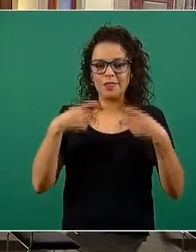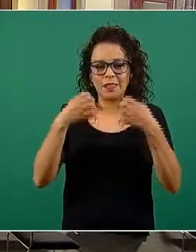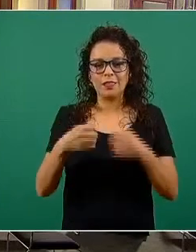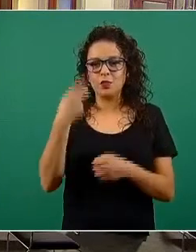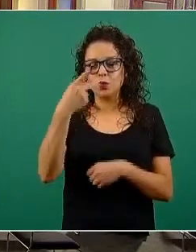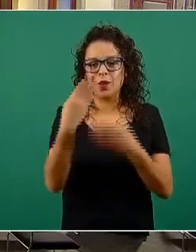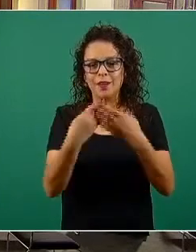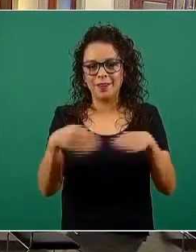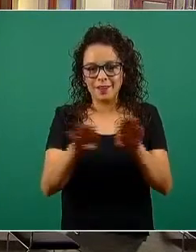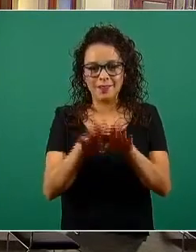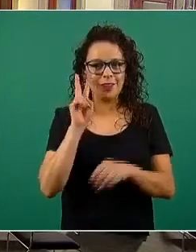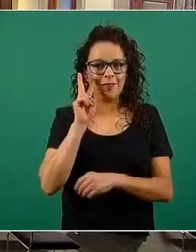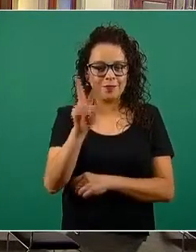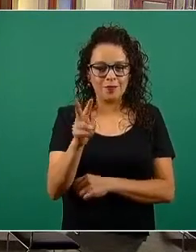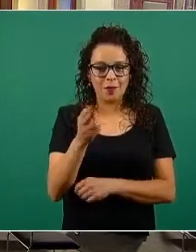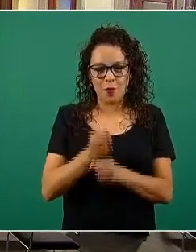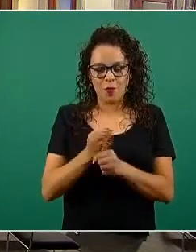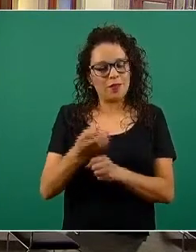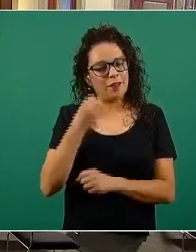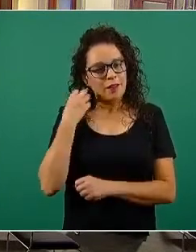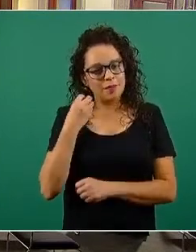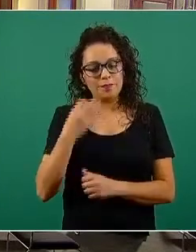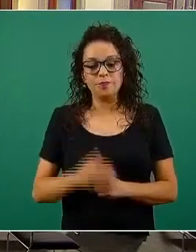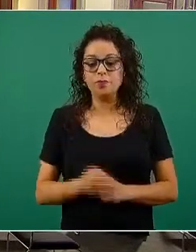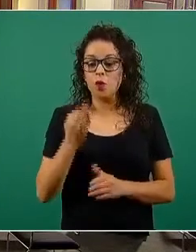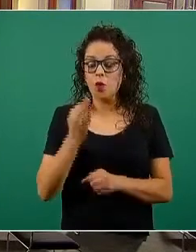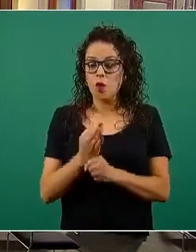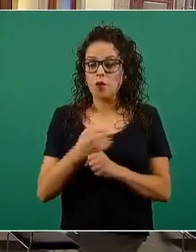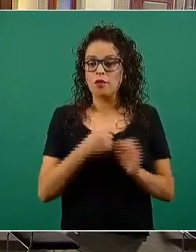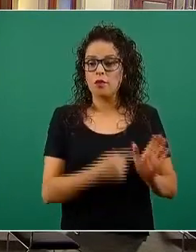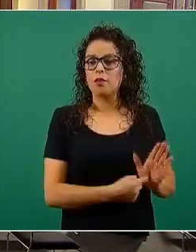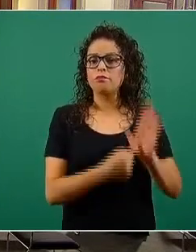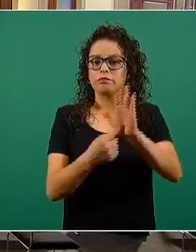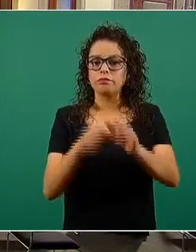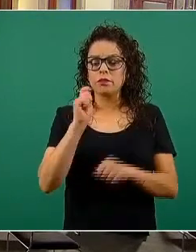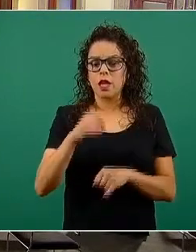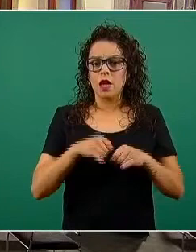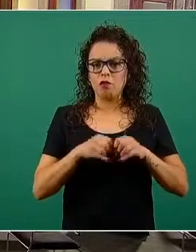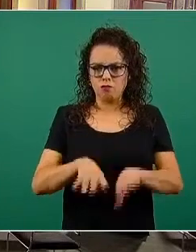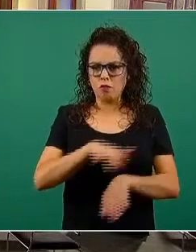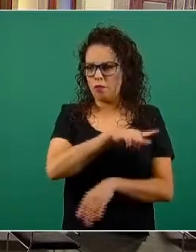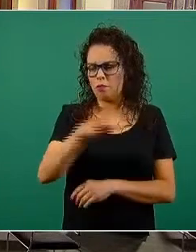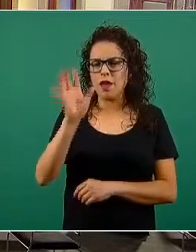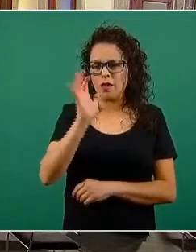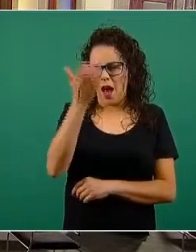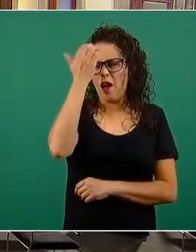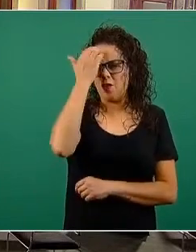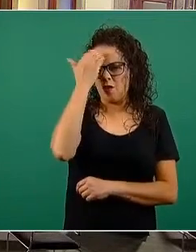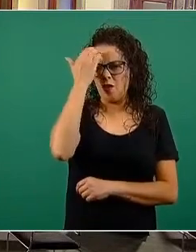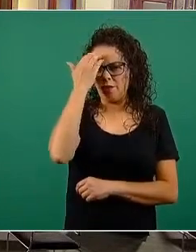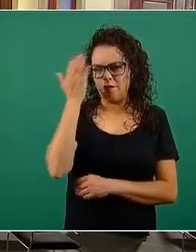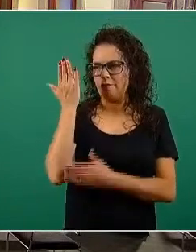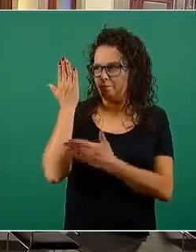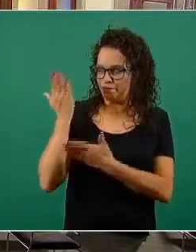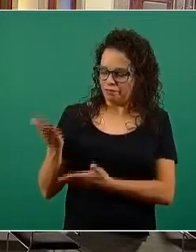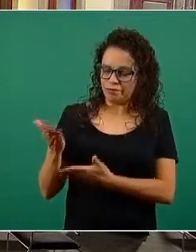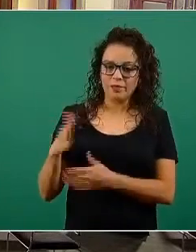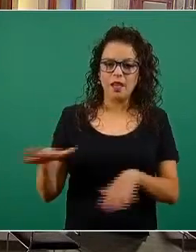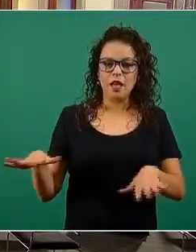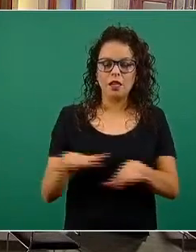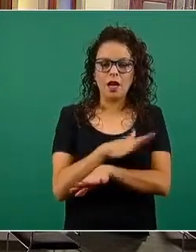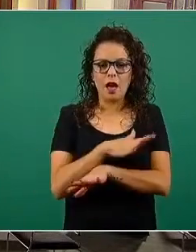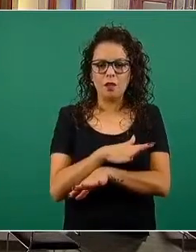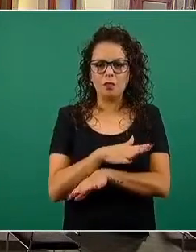El informe que también ya están familiarizados, es un informe que cambió desde